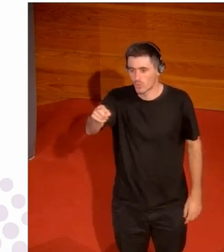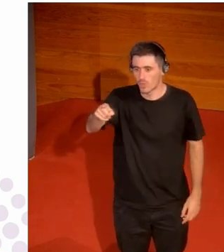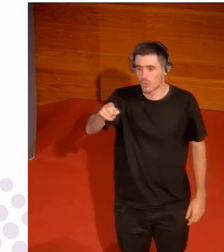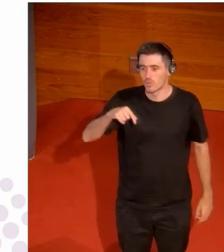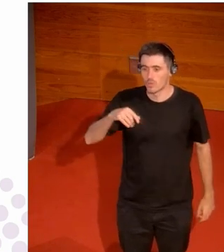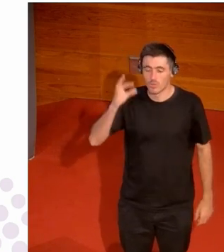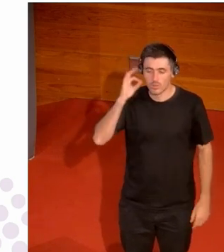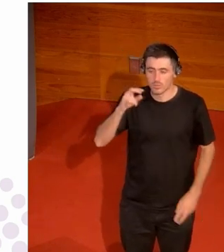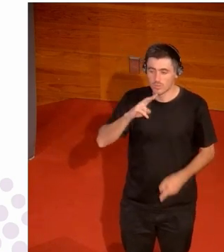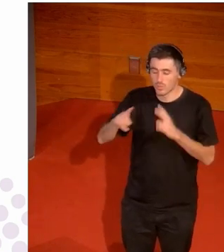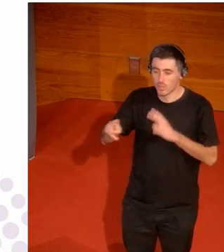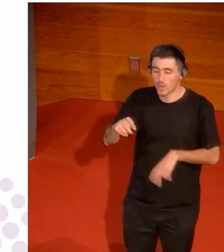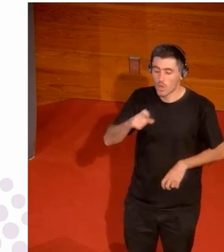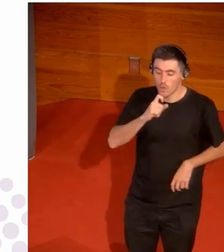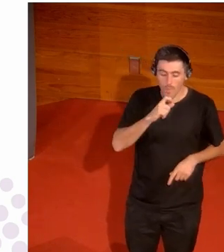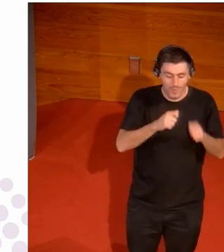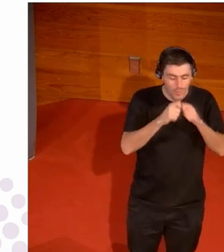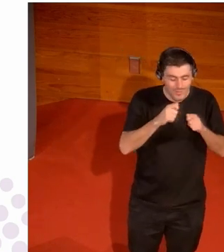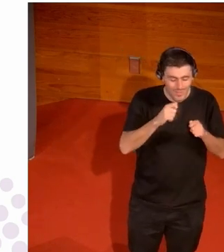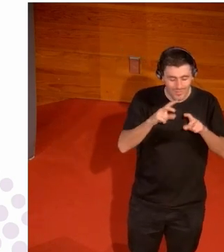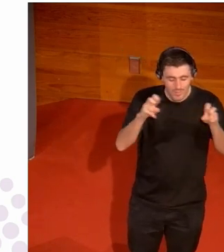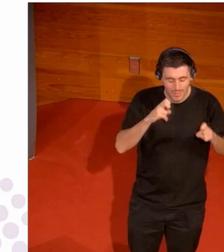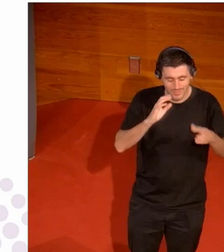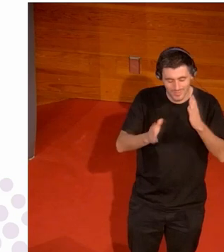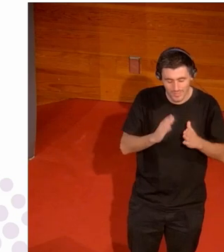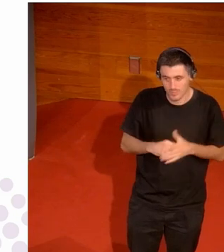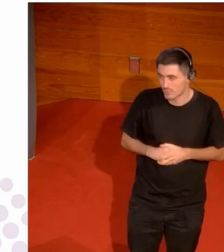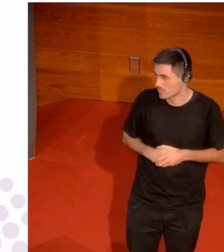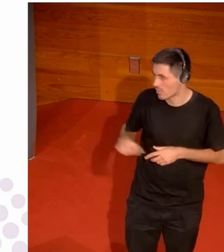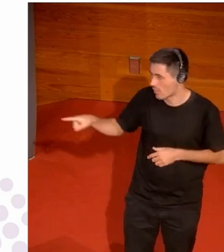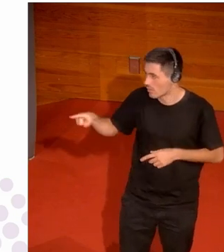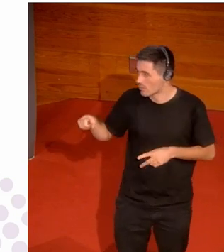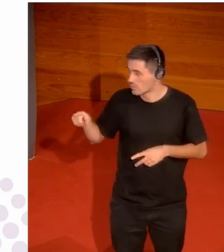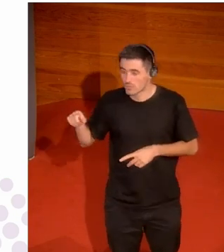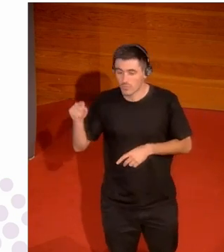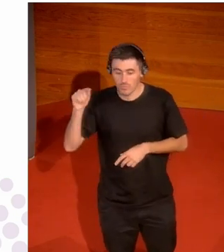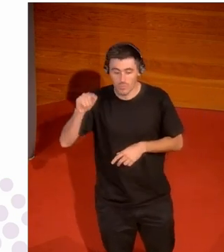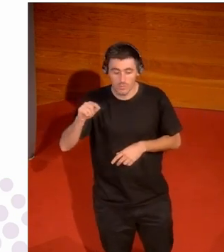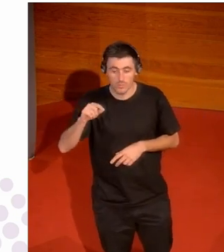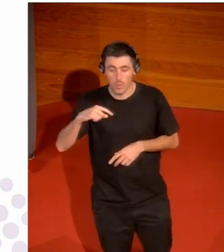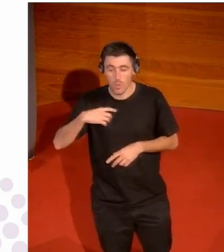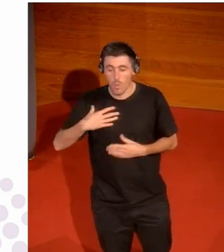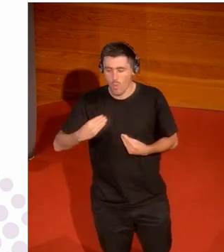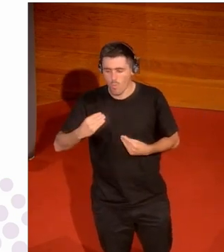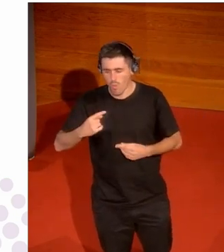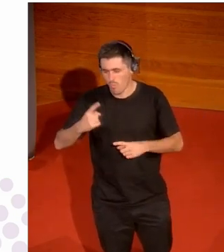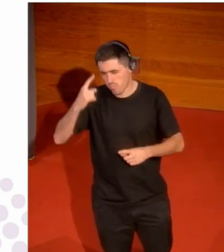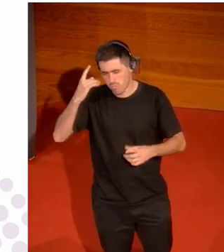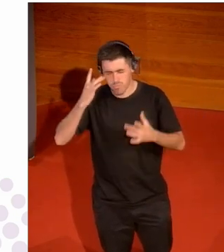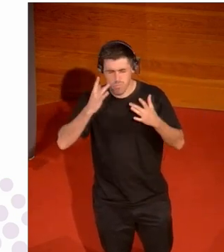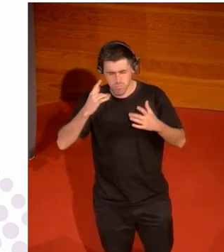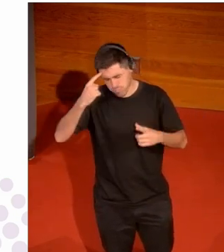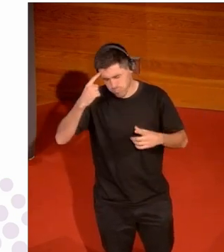como un periodista trata el tema yo creo mira los muy hooligans no ven otra cosa más